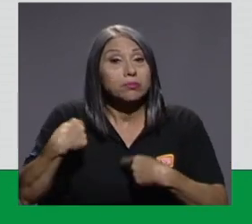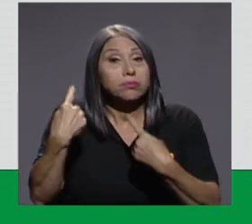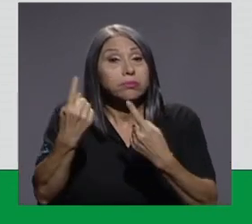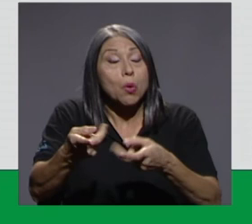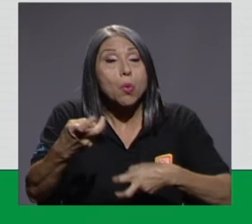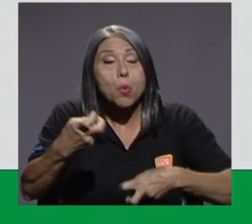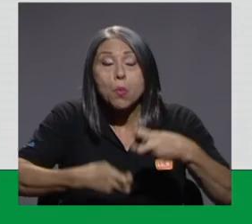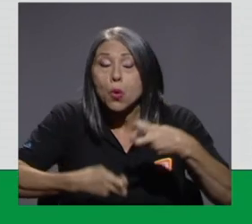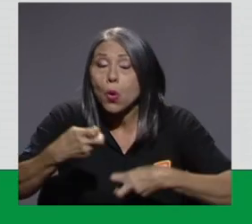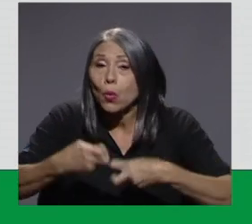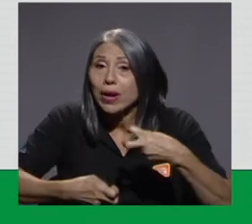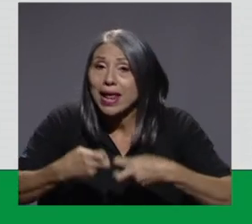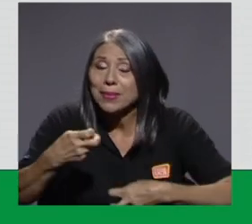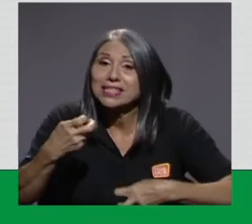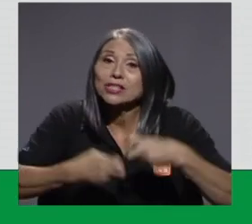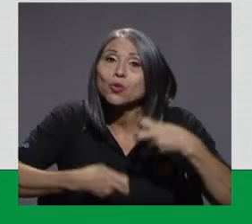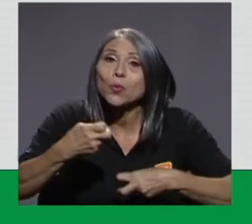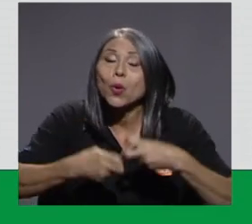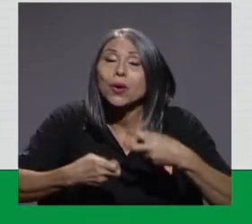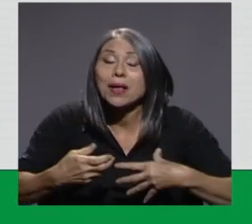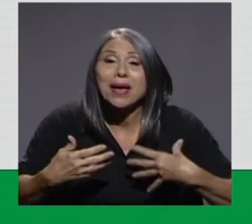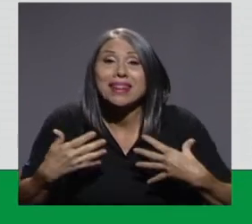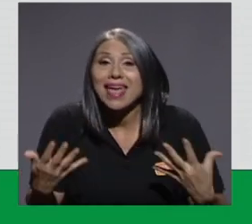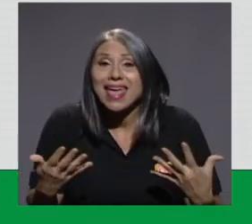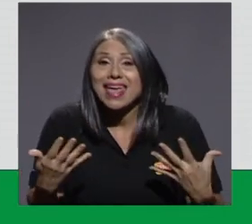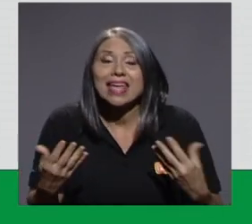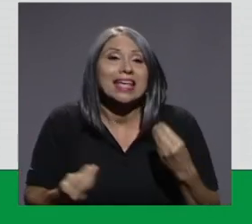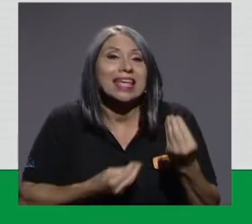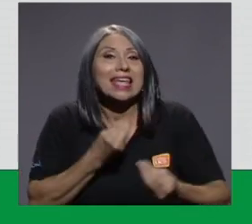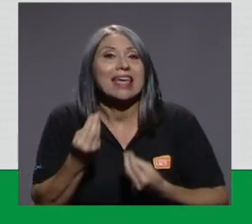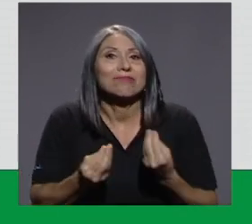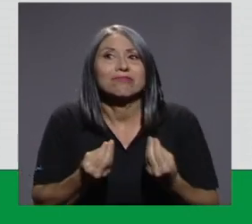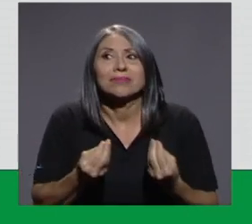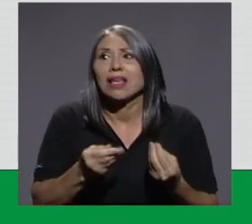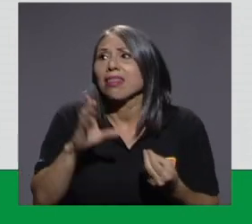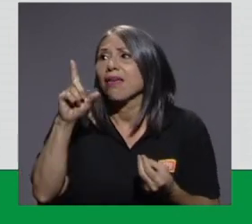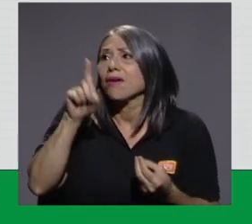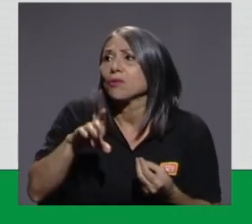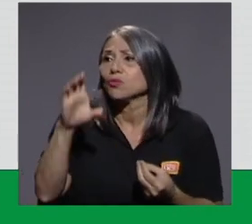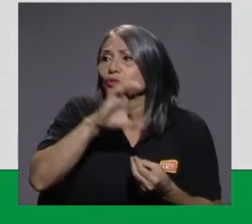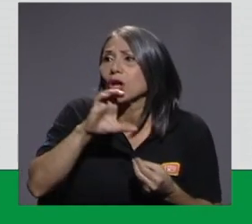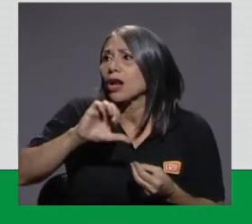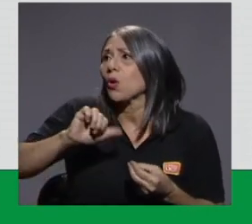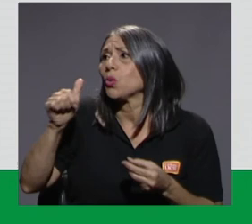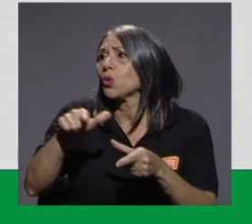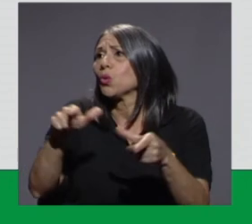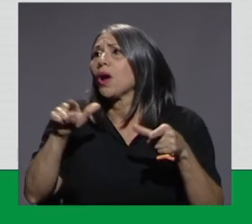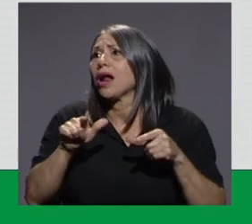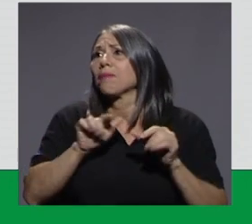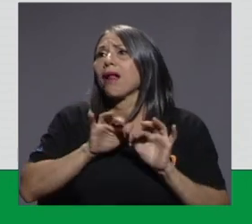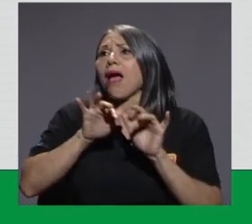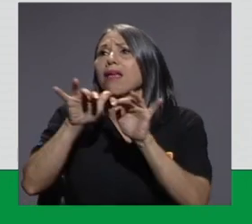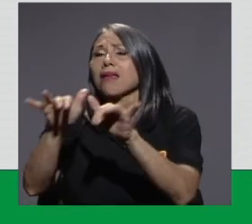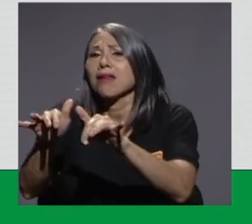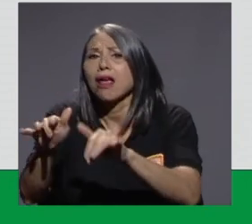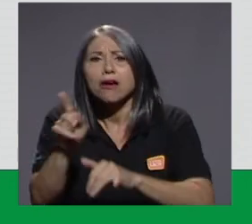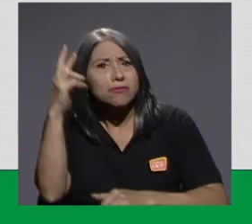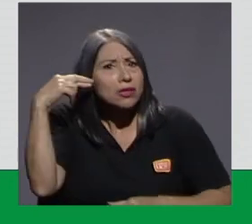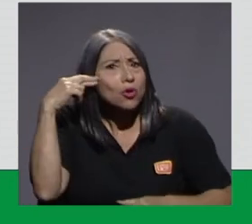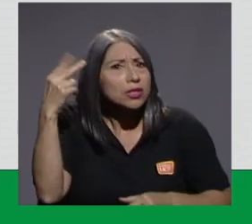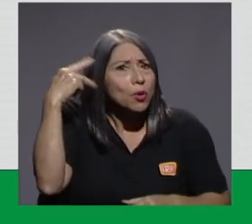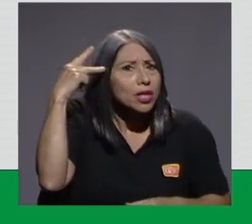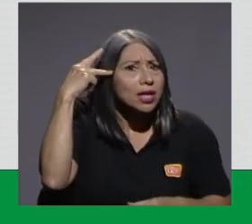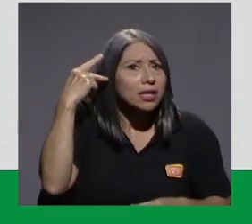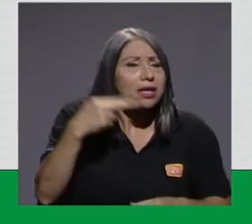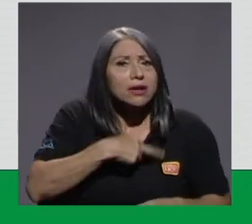problema de migración, pero no por razones ni políticas, ni religiosas, ni económicas casi, sino